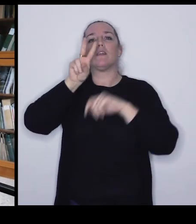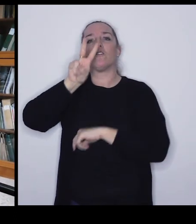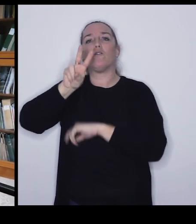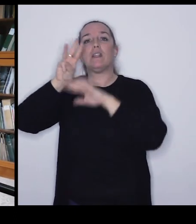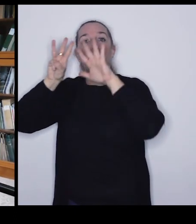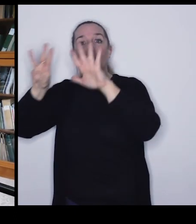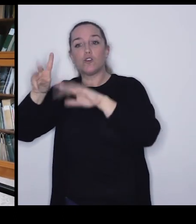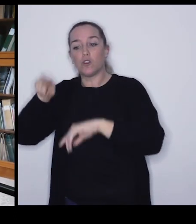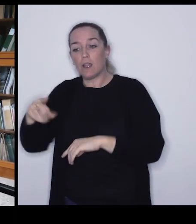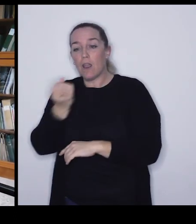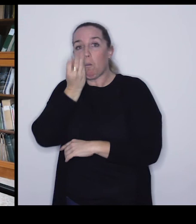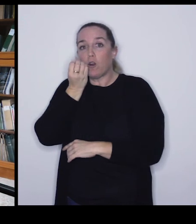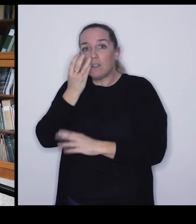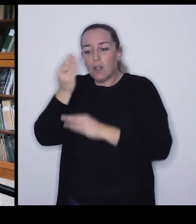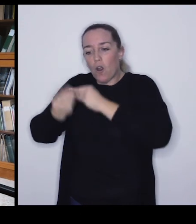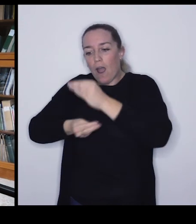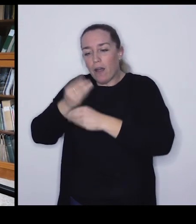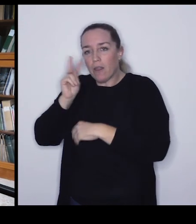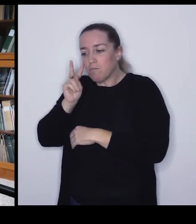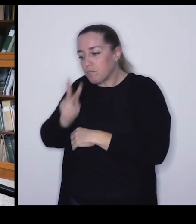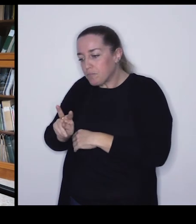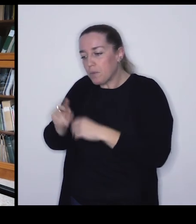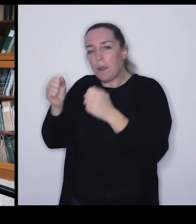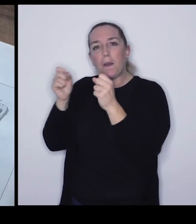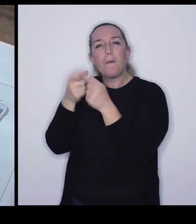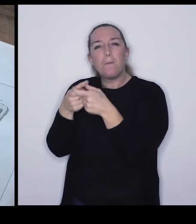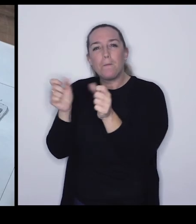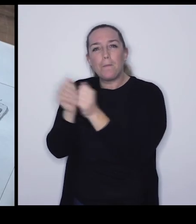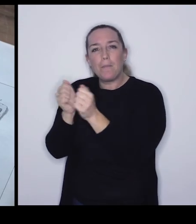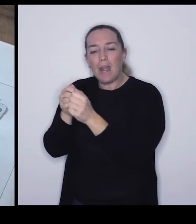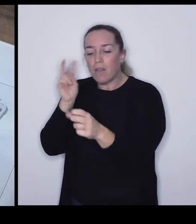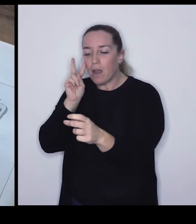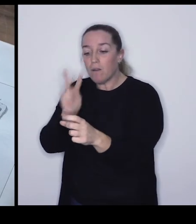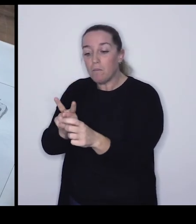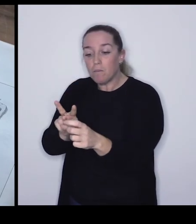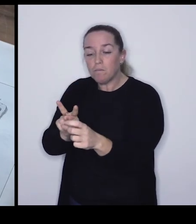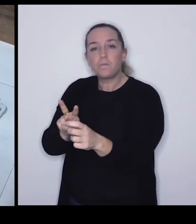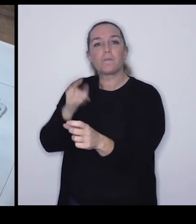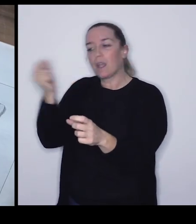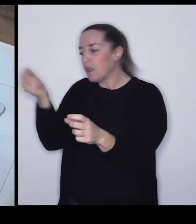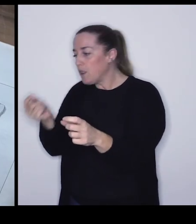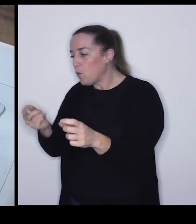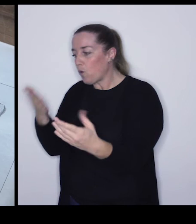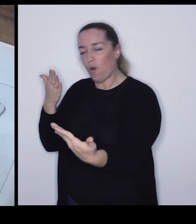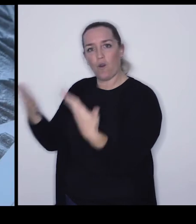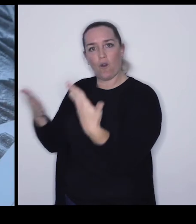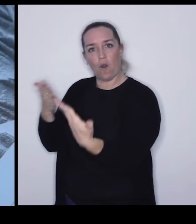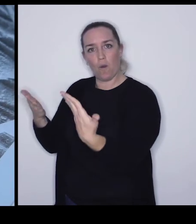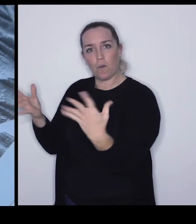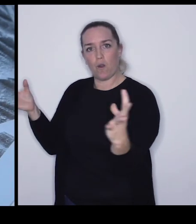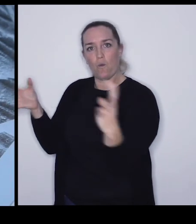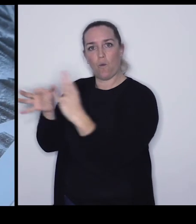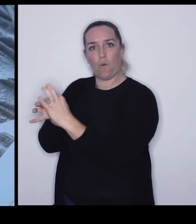el Jardín Botánico... ...hemos revisado... ...una de las piezas... ...que este paleobotánico estudió... ...y podemos ver... ...que el dibujo... ...los dibujos que